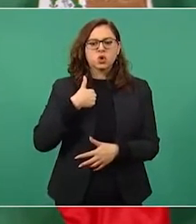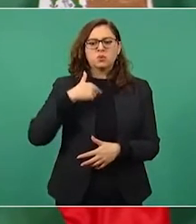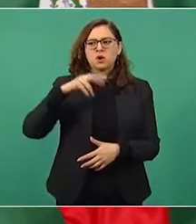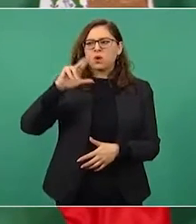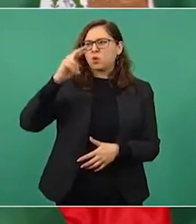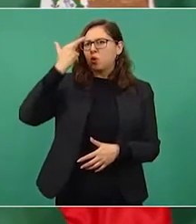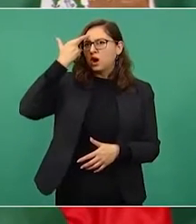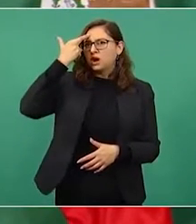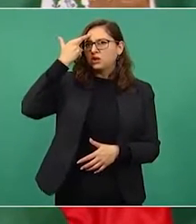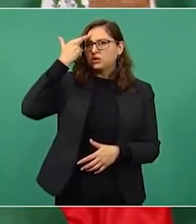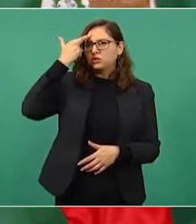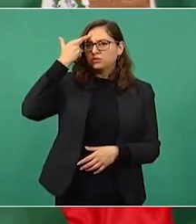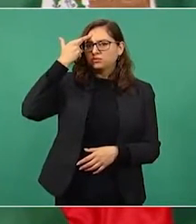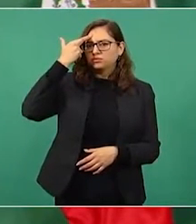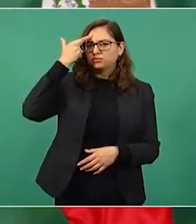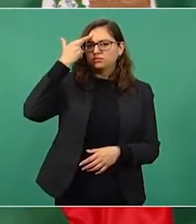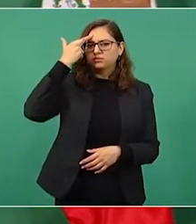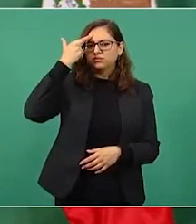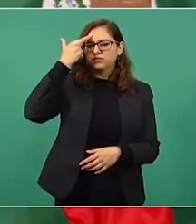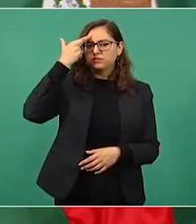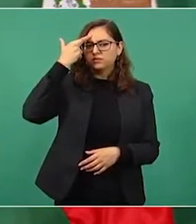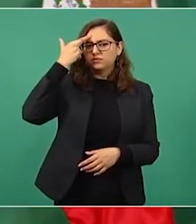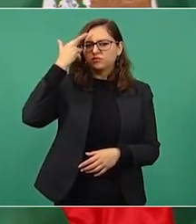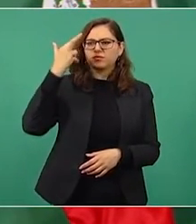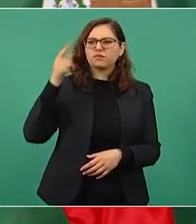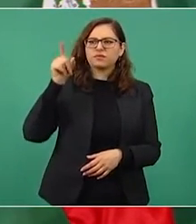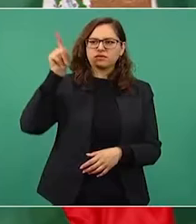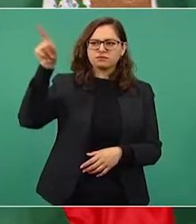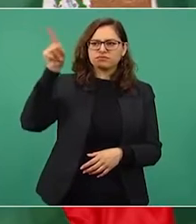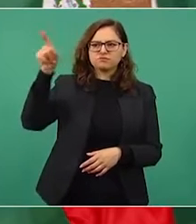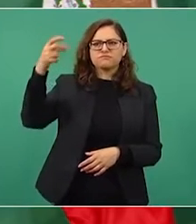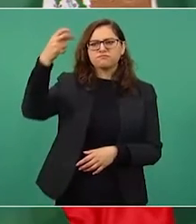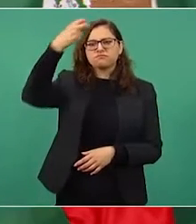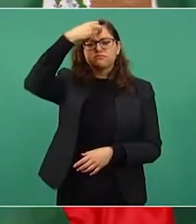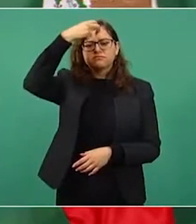en Chapultepec